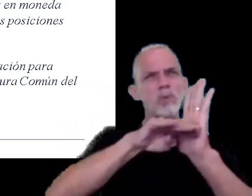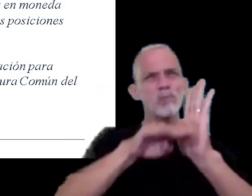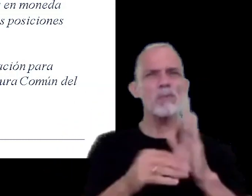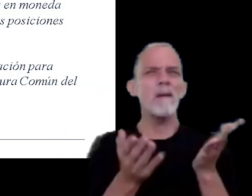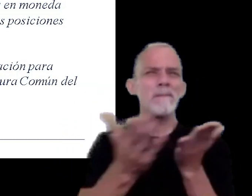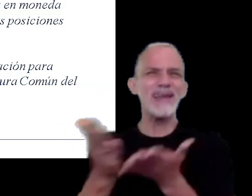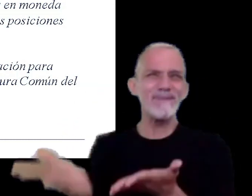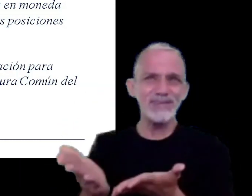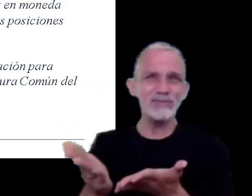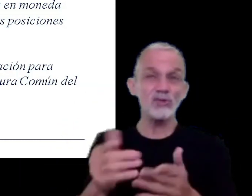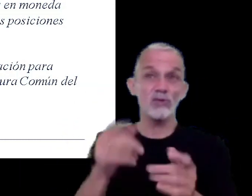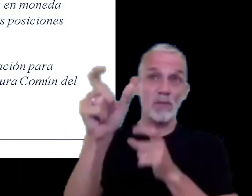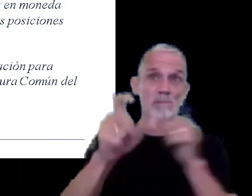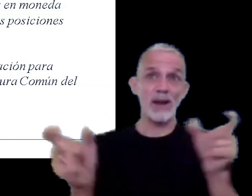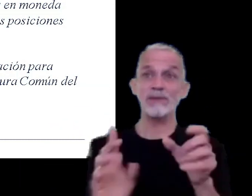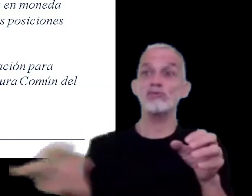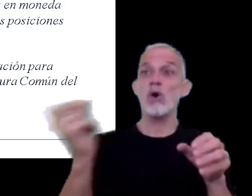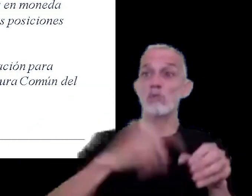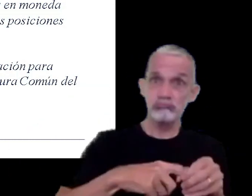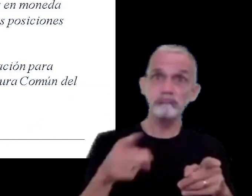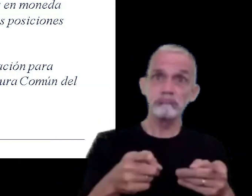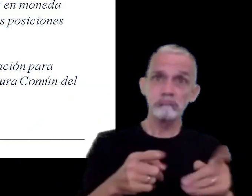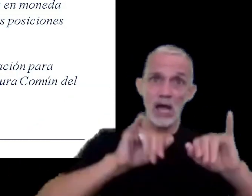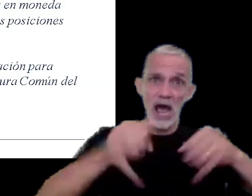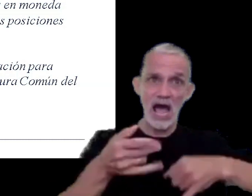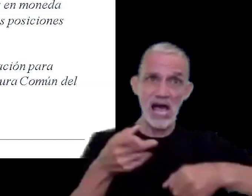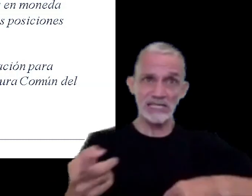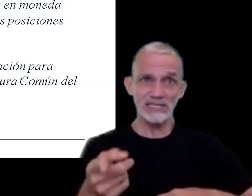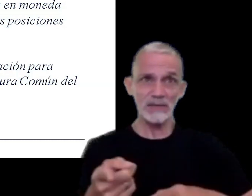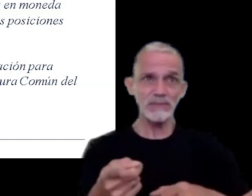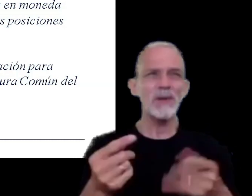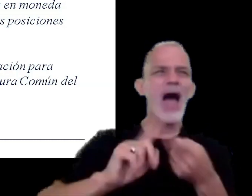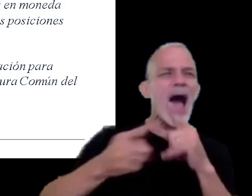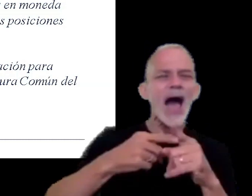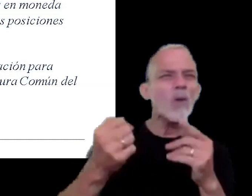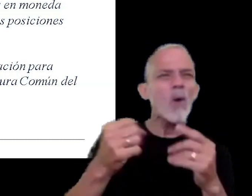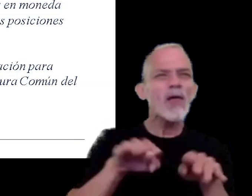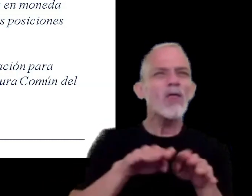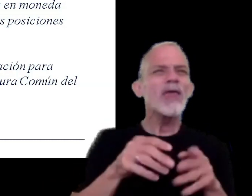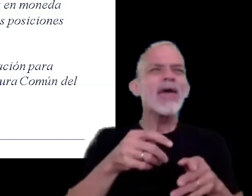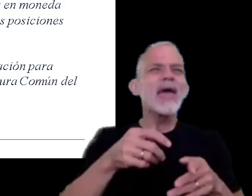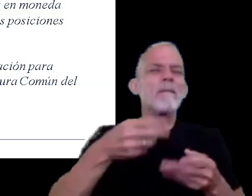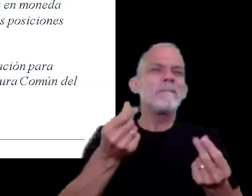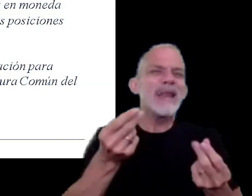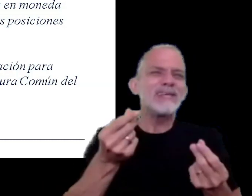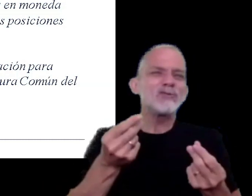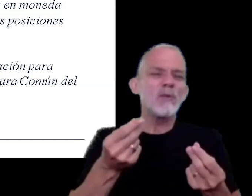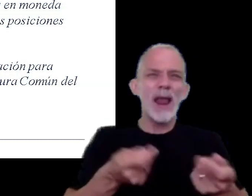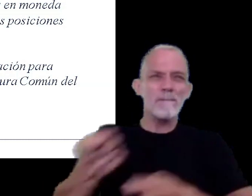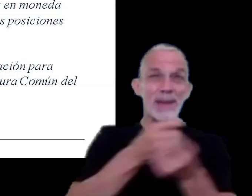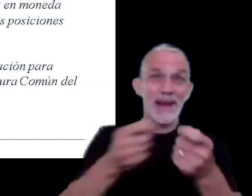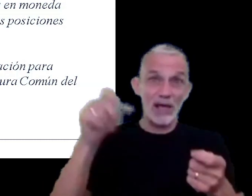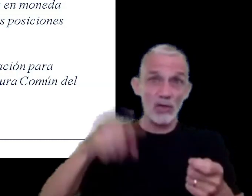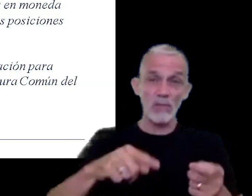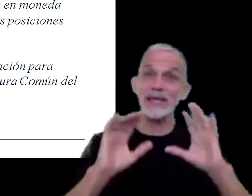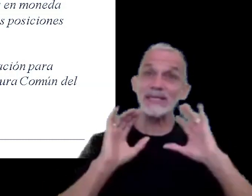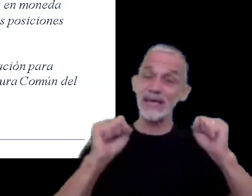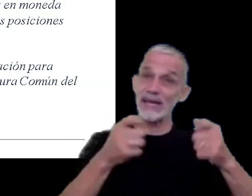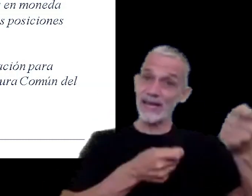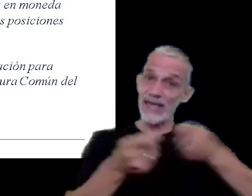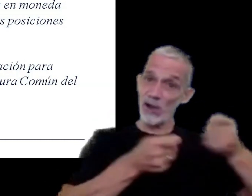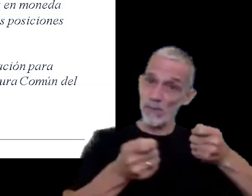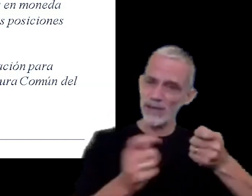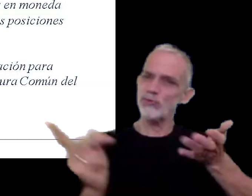beneficios para aquellos sujetos que suscriban acuerdos de precios para el mercado local con la Secretaría de Comercio